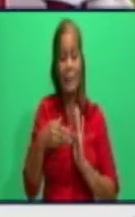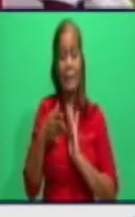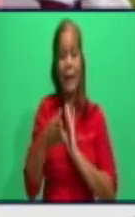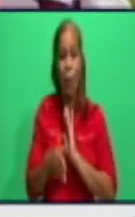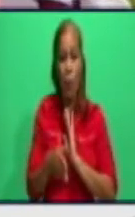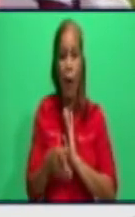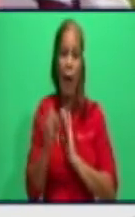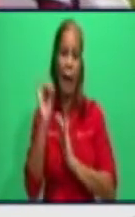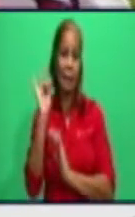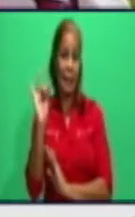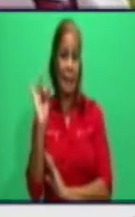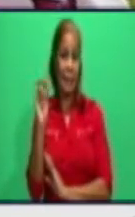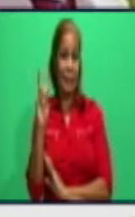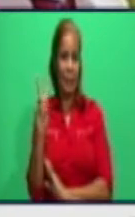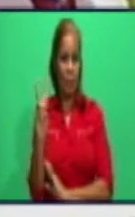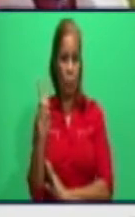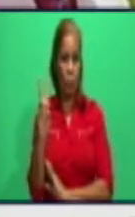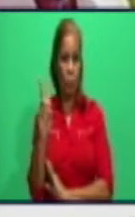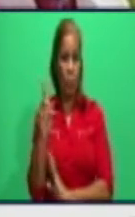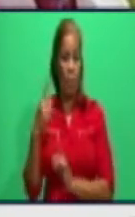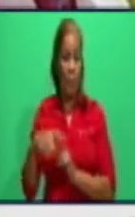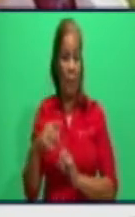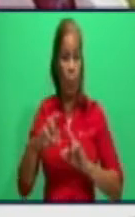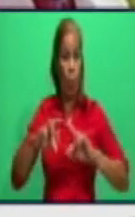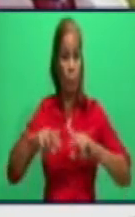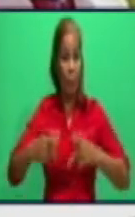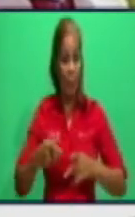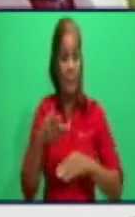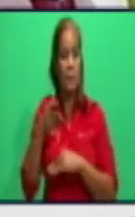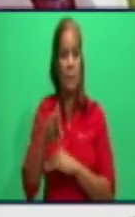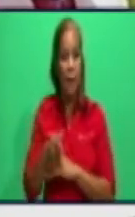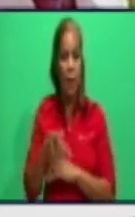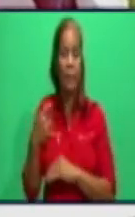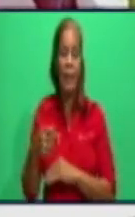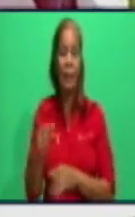cuando llegue hay que empezar en el 73, que no siempre se cumple.